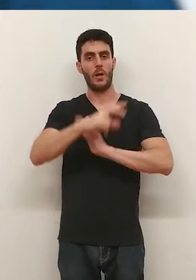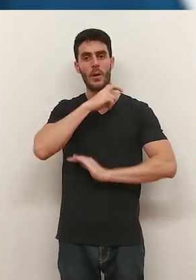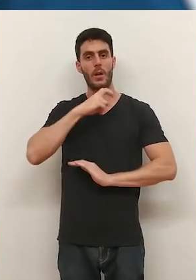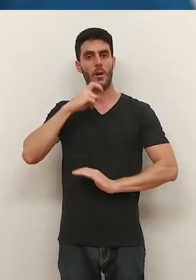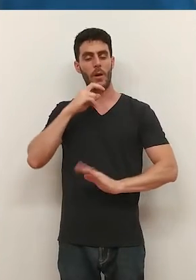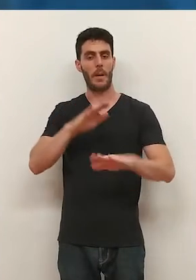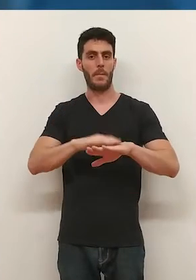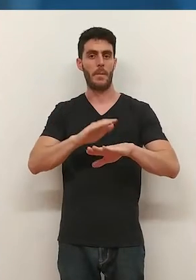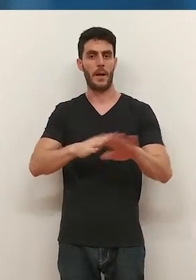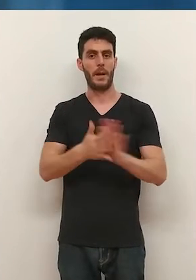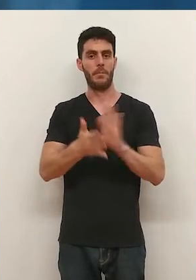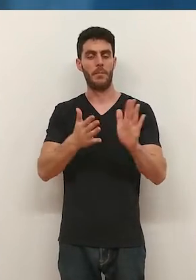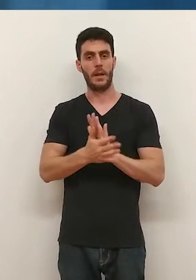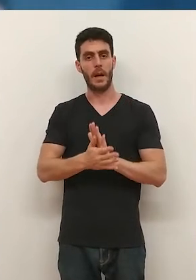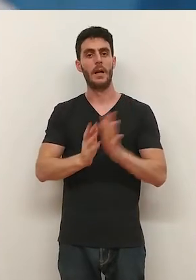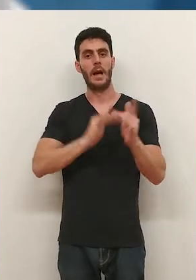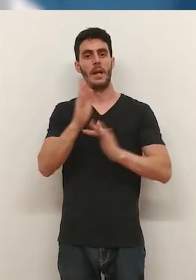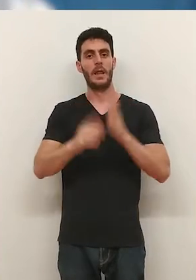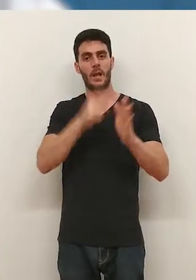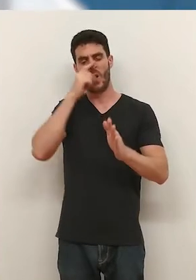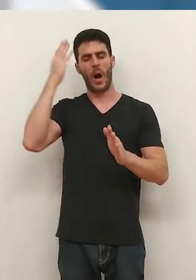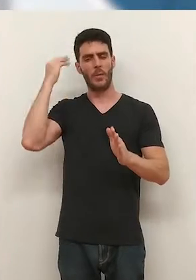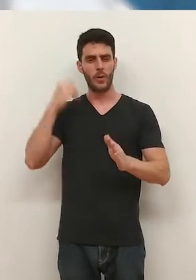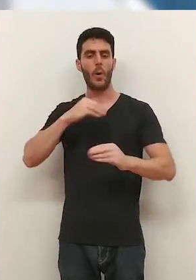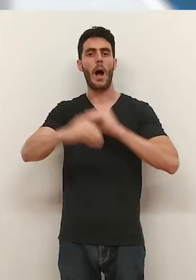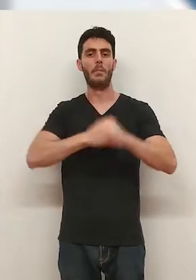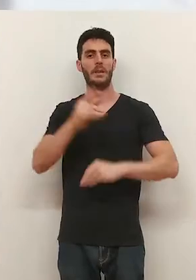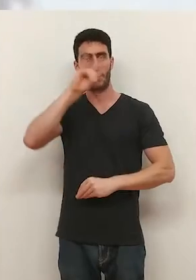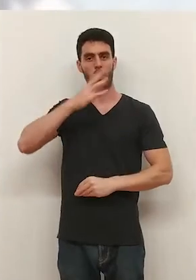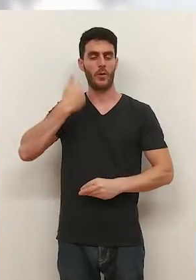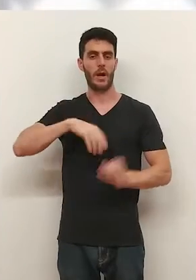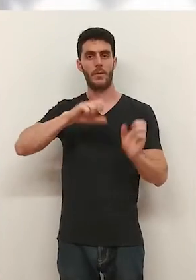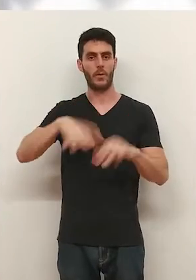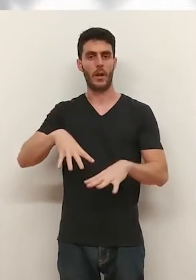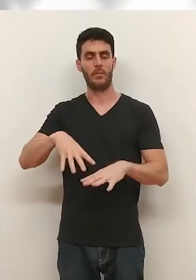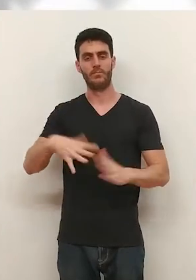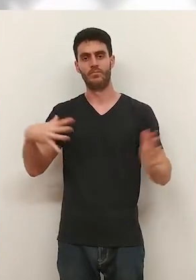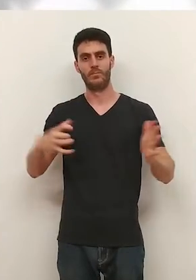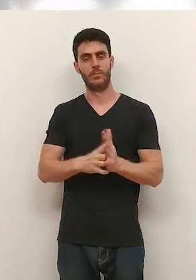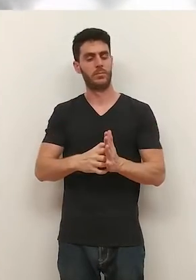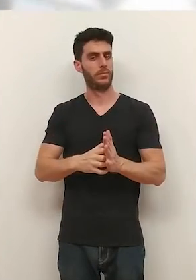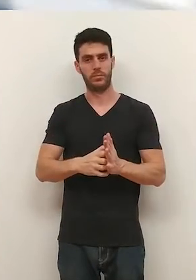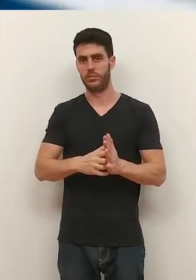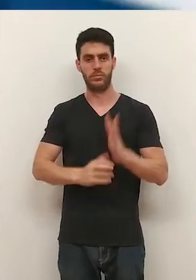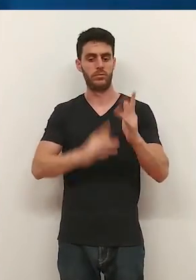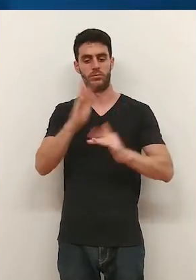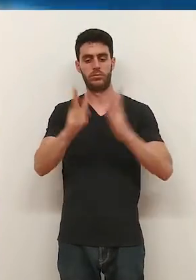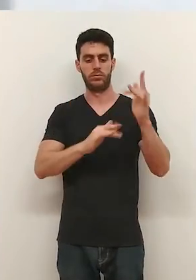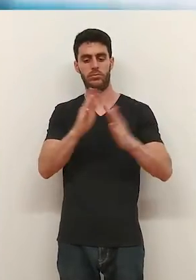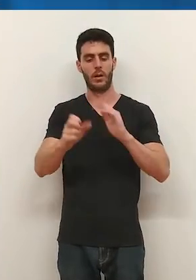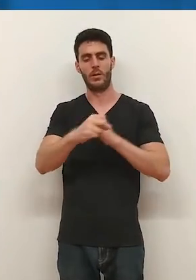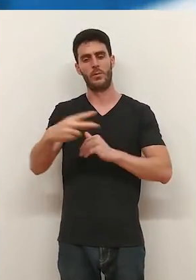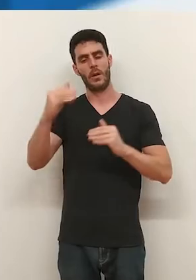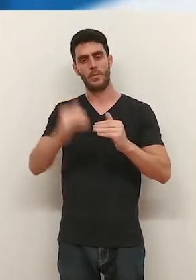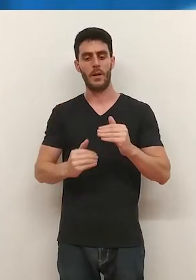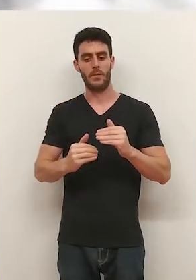Continuamos en Calahorra para contarles el incendio que afectó ayer a la antigua empresa de envases Moreno, ahora ya abandonada. El siniestro más aparatoso por